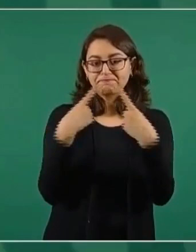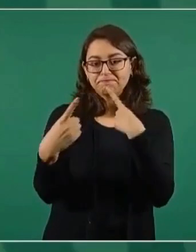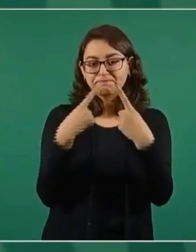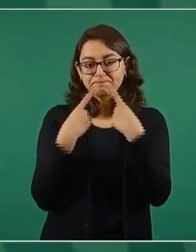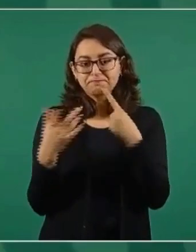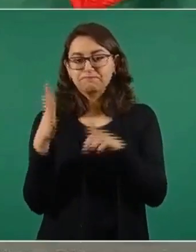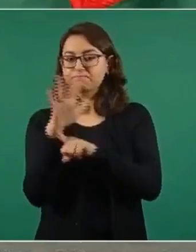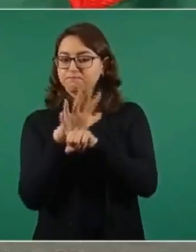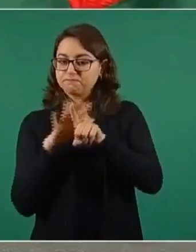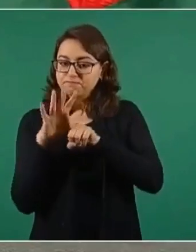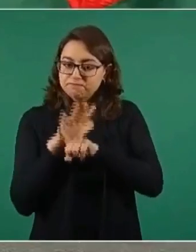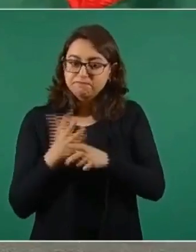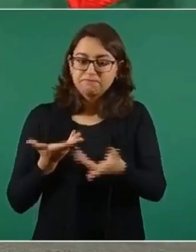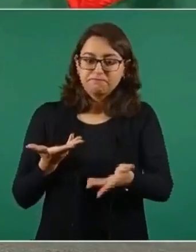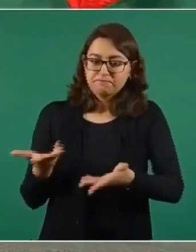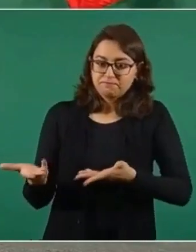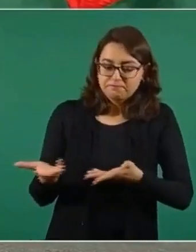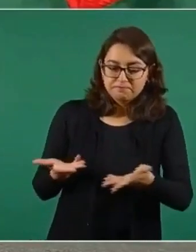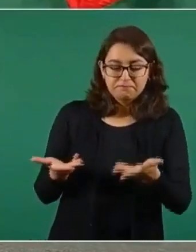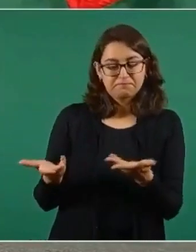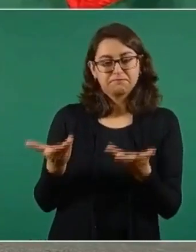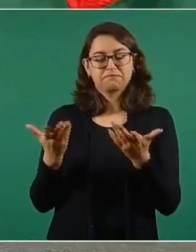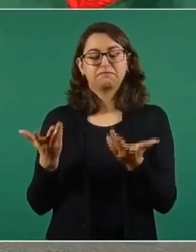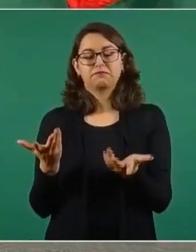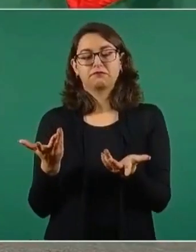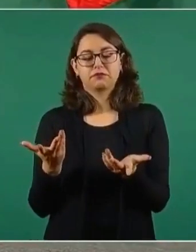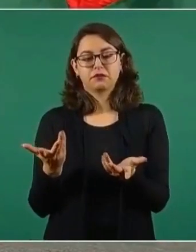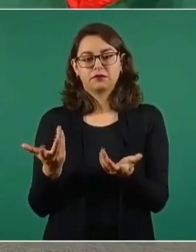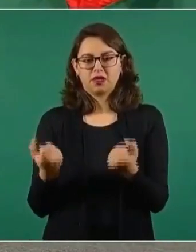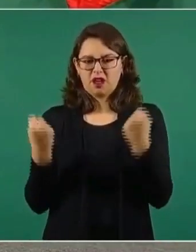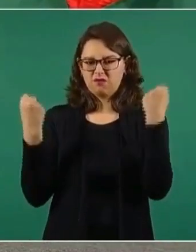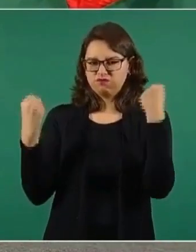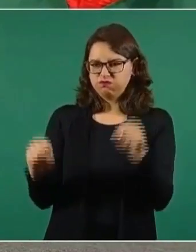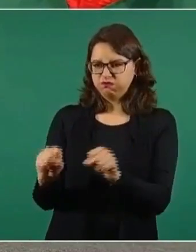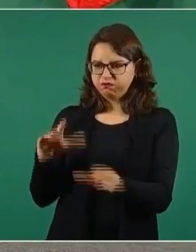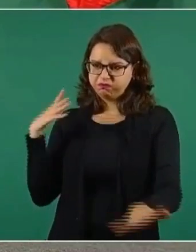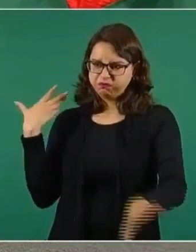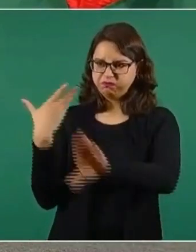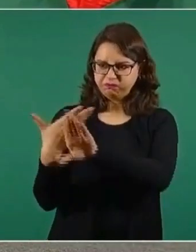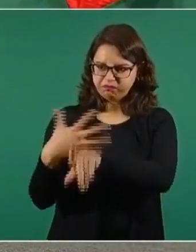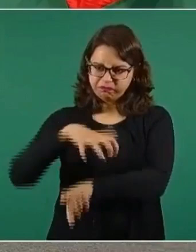no es usar la fuerza,